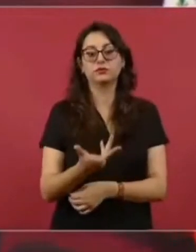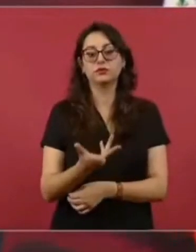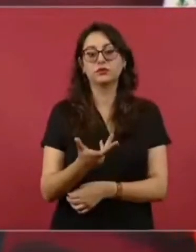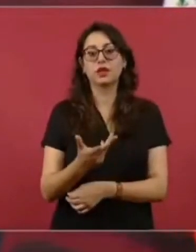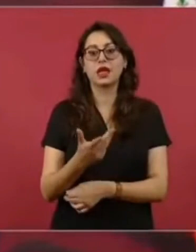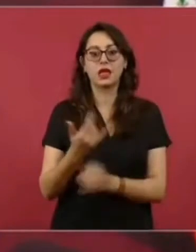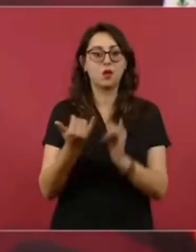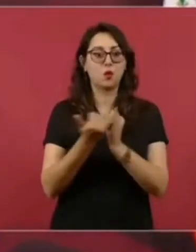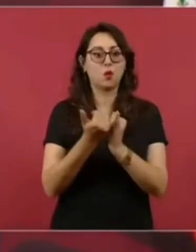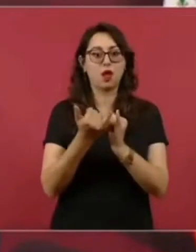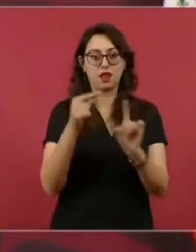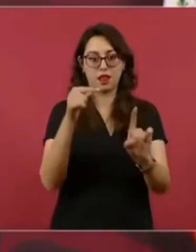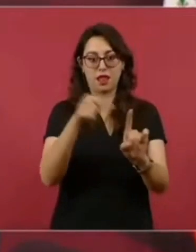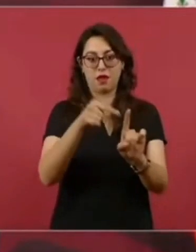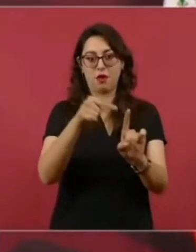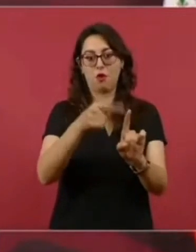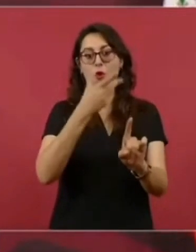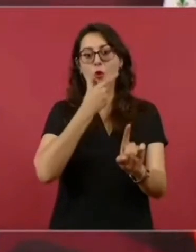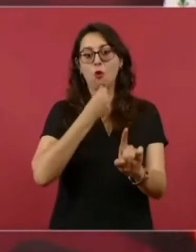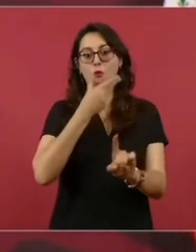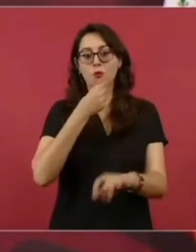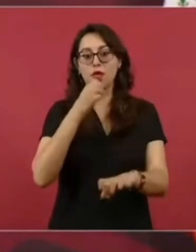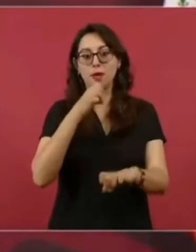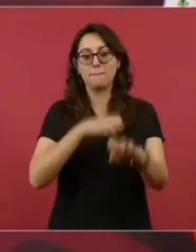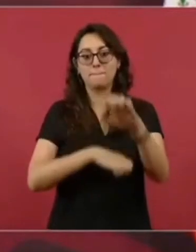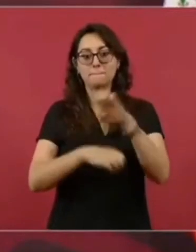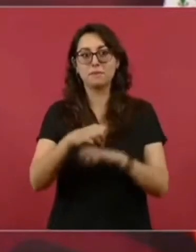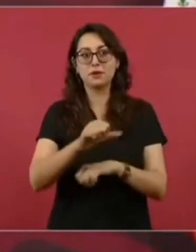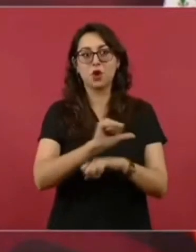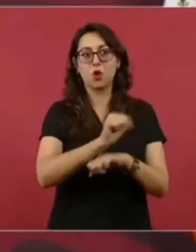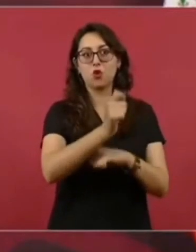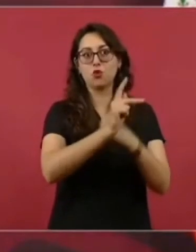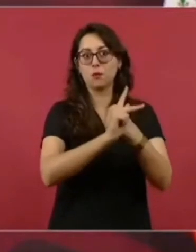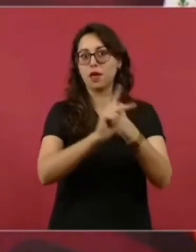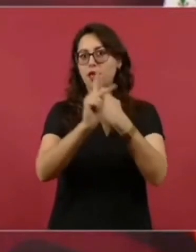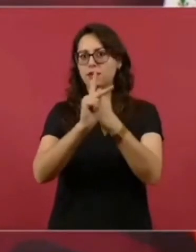fue sancionada en Estados Unidos